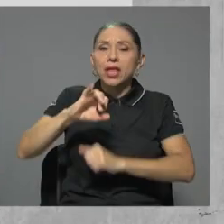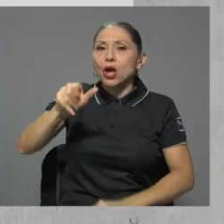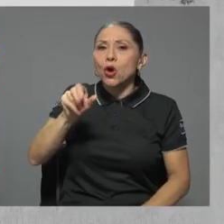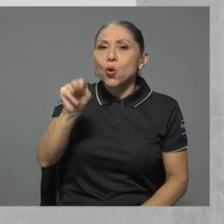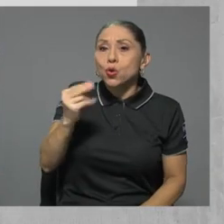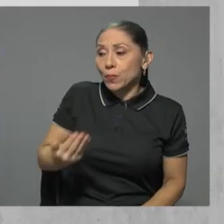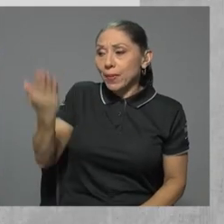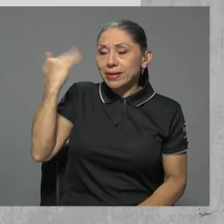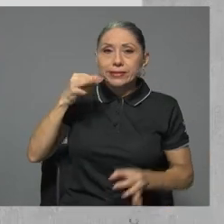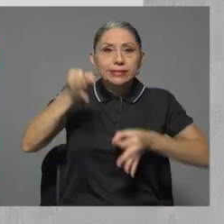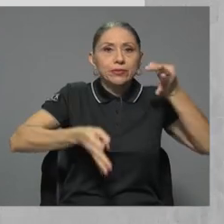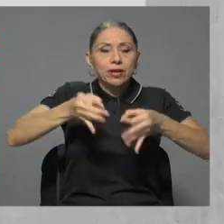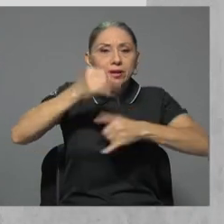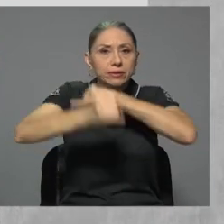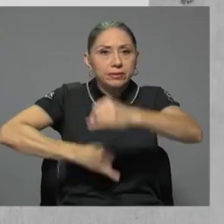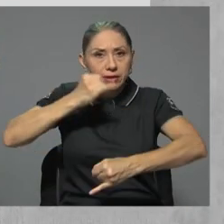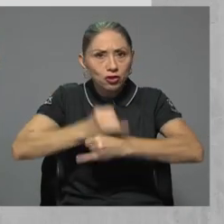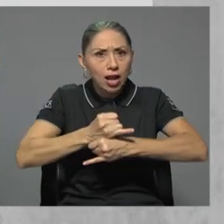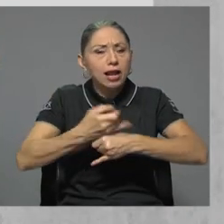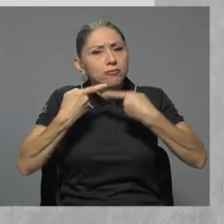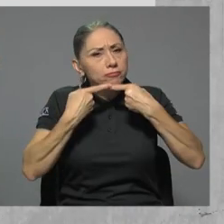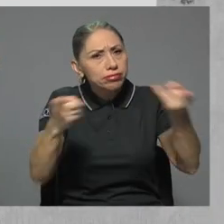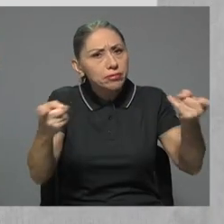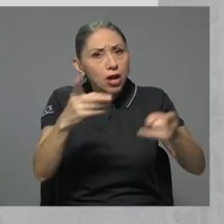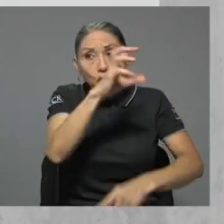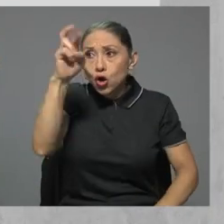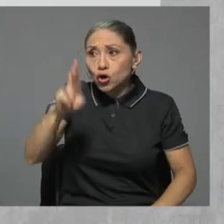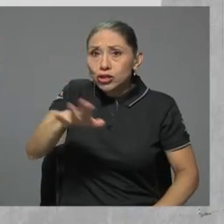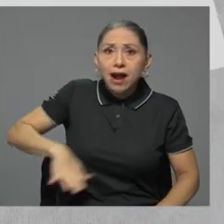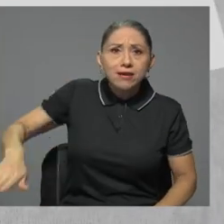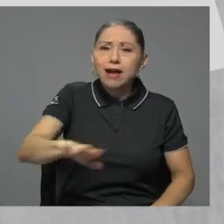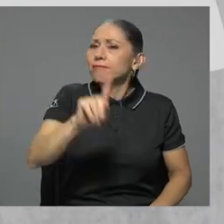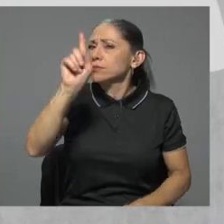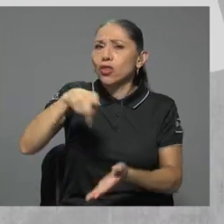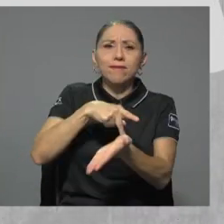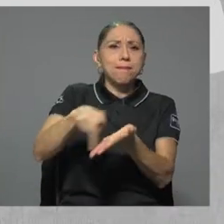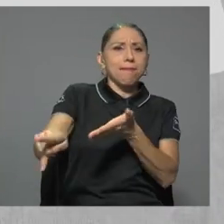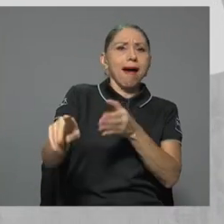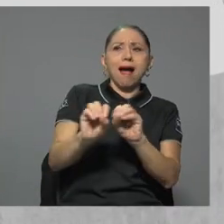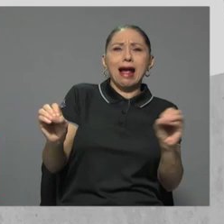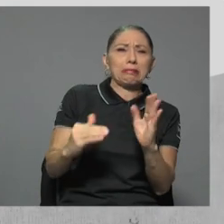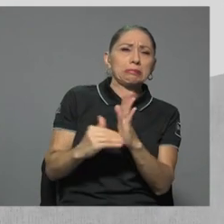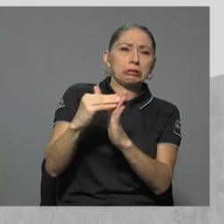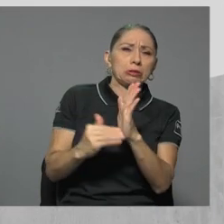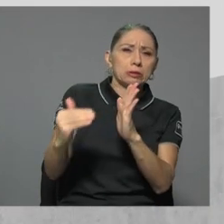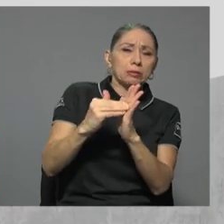pasado, un tribunal internacional resolvió que el Estado Tico no tiene que pagar la indemnización multimillonaria que Infinito le pidió.